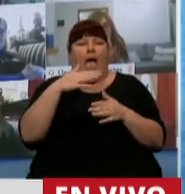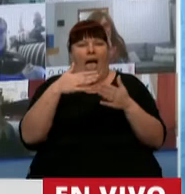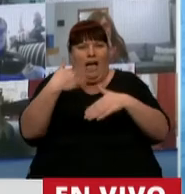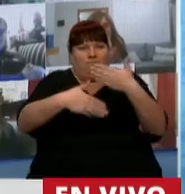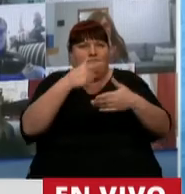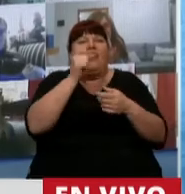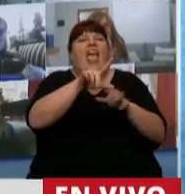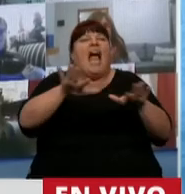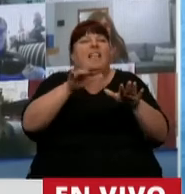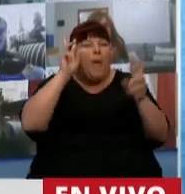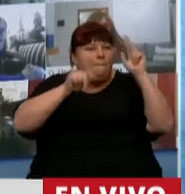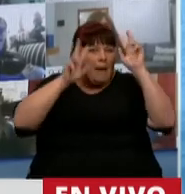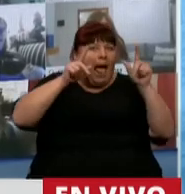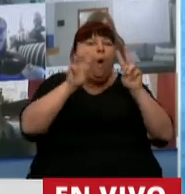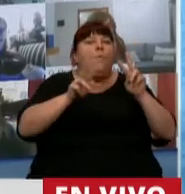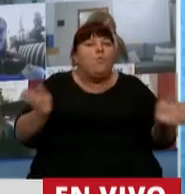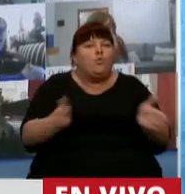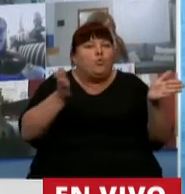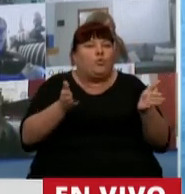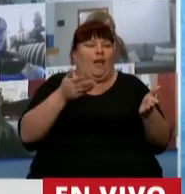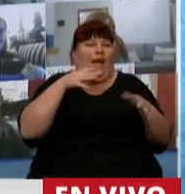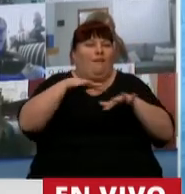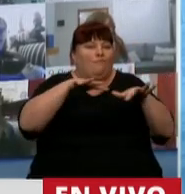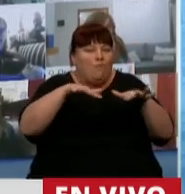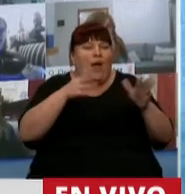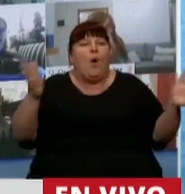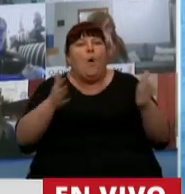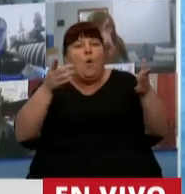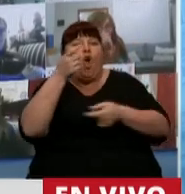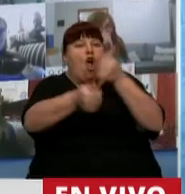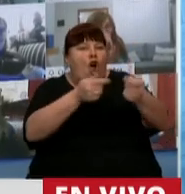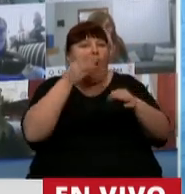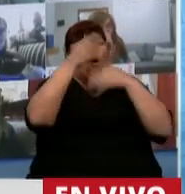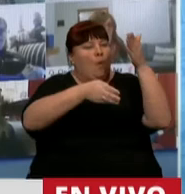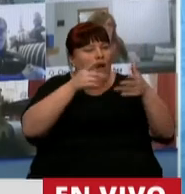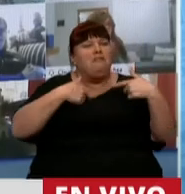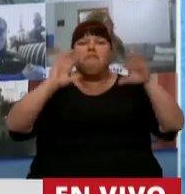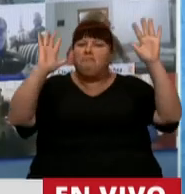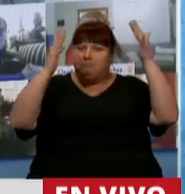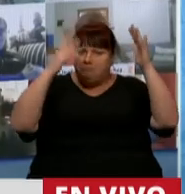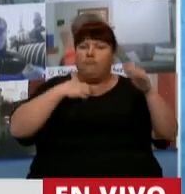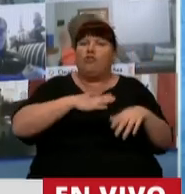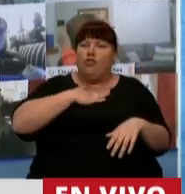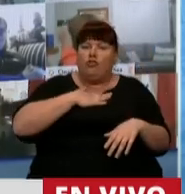de las actividades. Estimular el consumo, estimular la demanda. Así que yo celebro